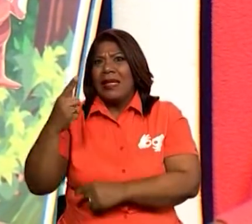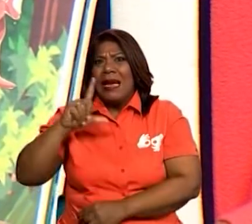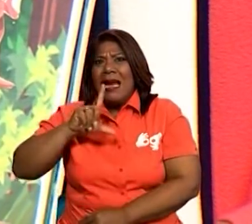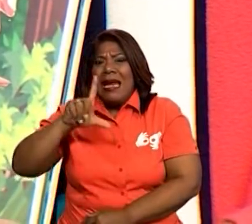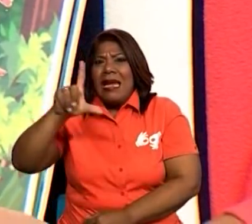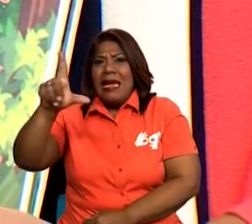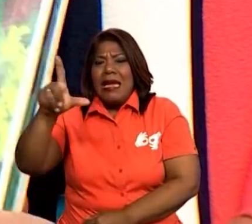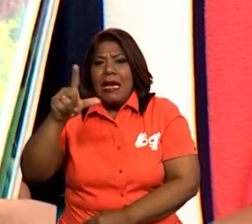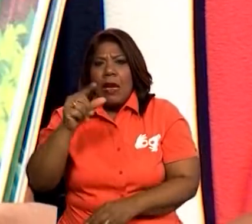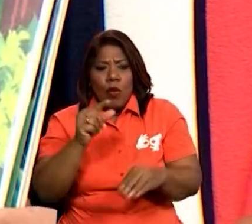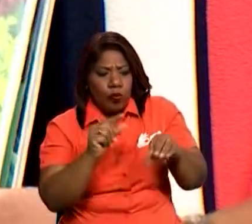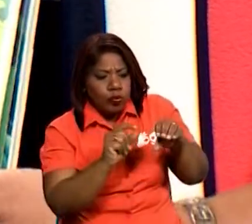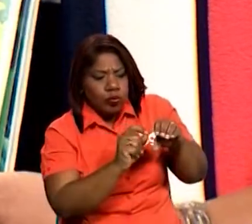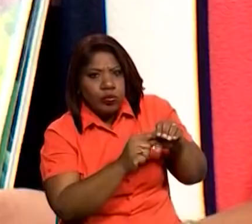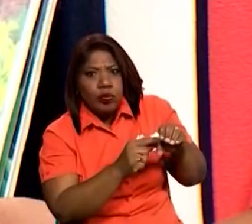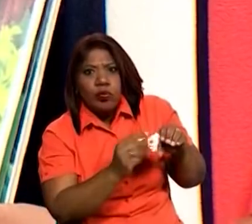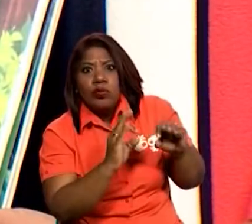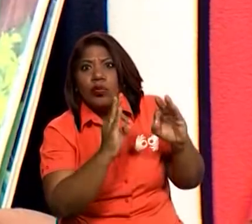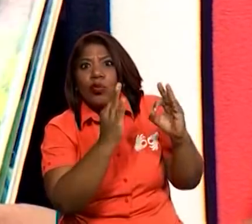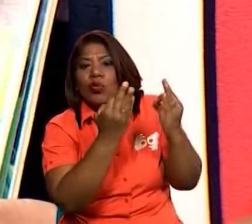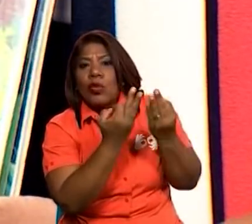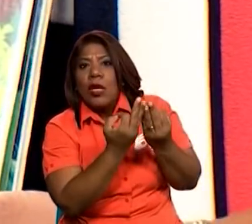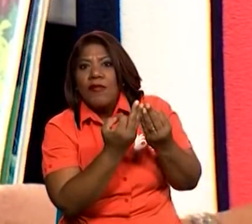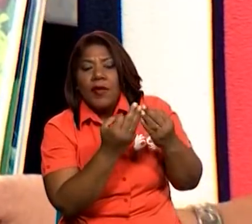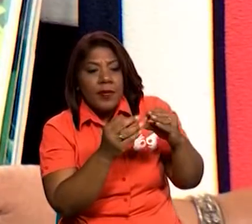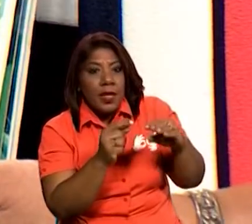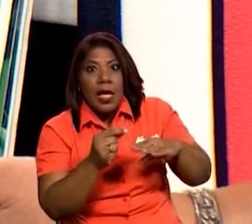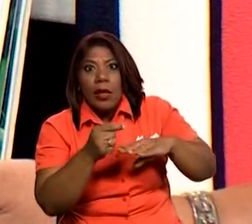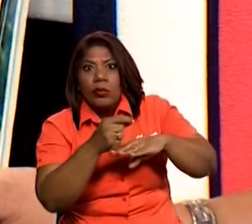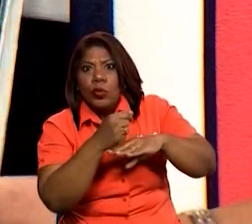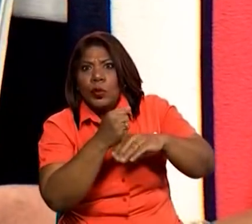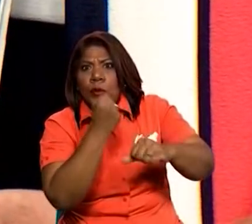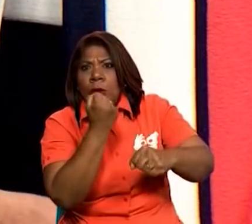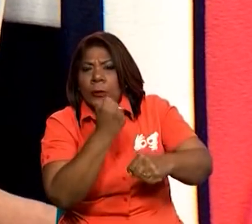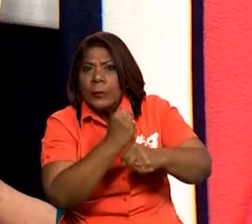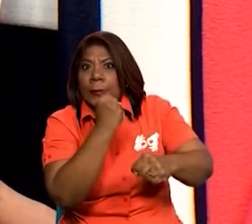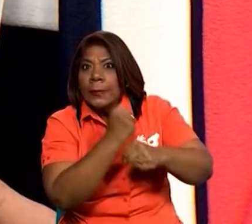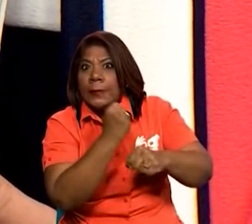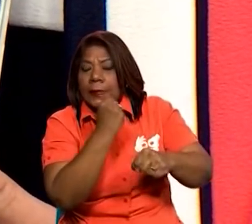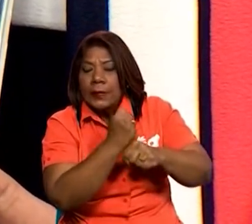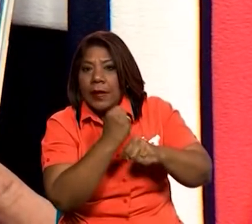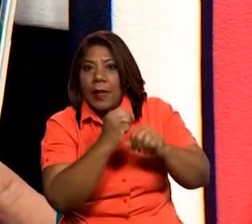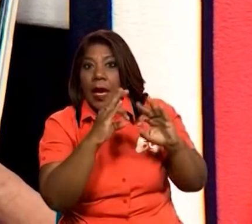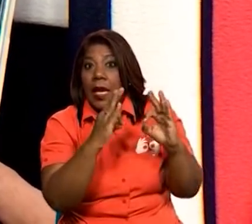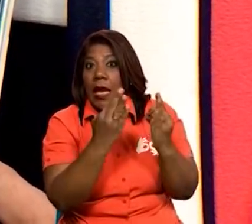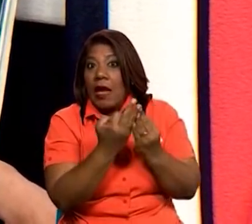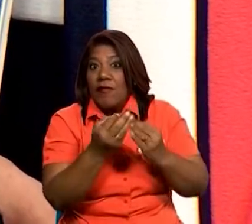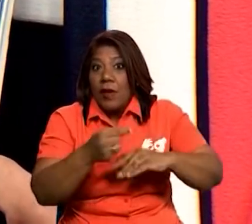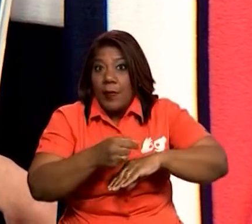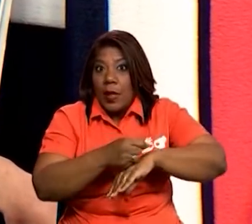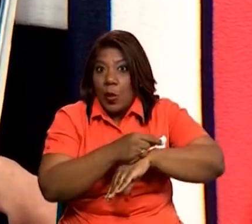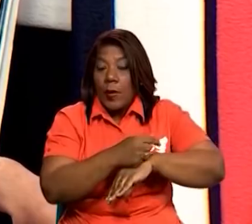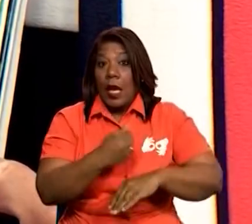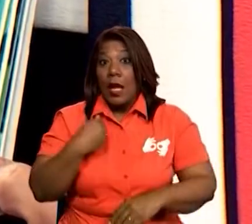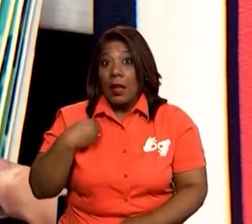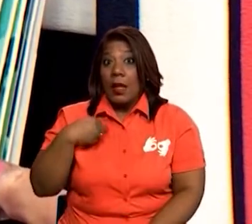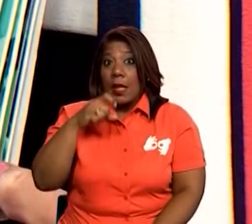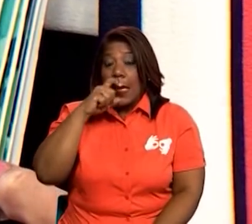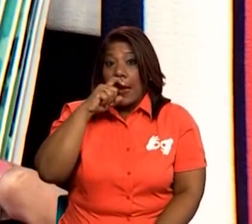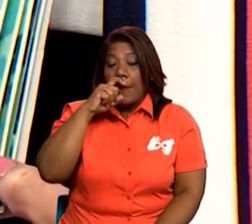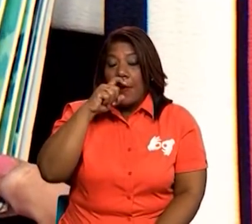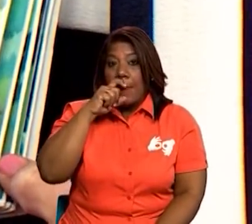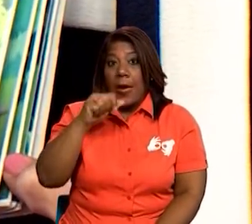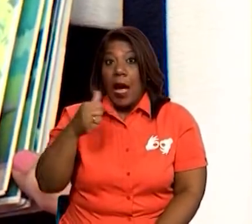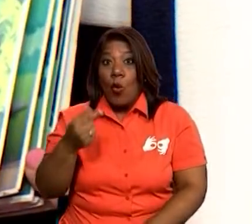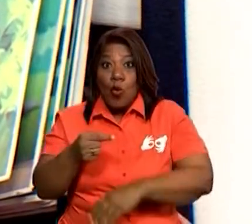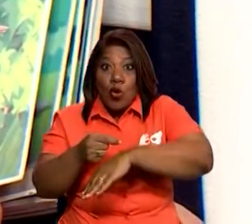vivía una familia de hormigas muy trabajadora. La familia estaba integrada por papá, Pepito,